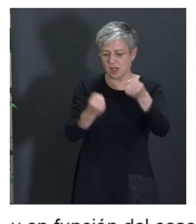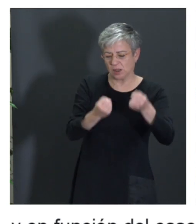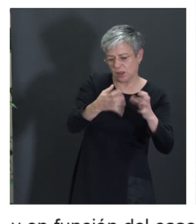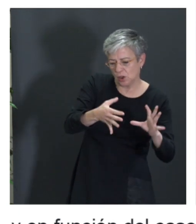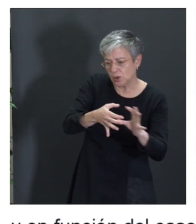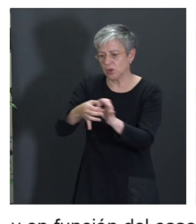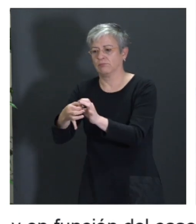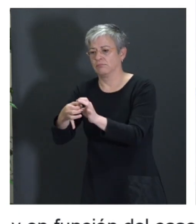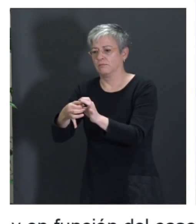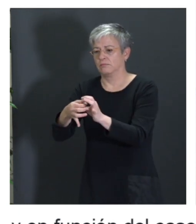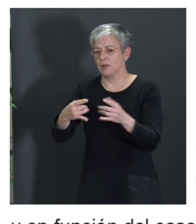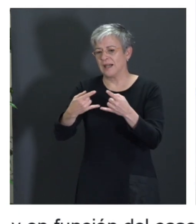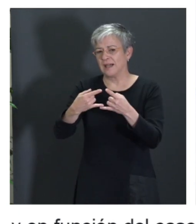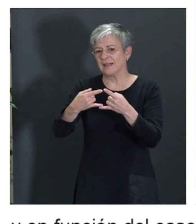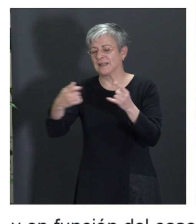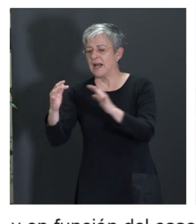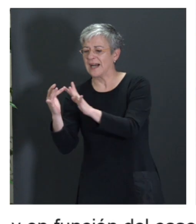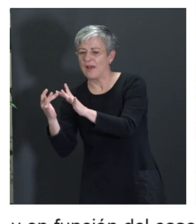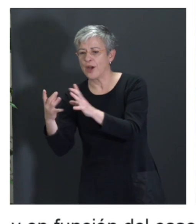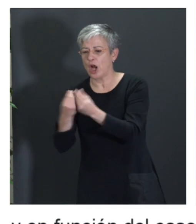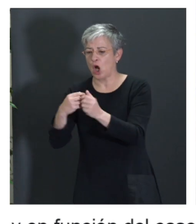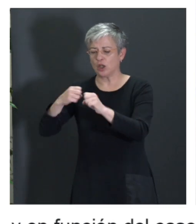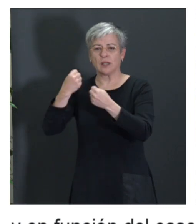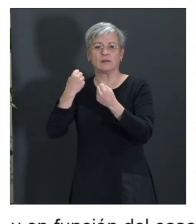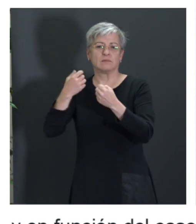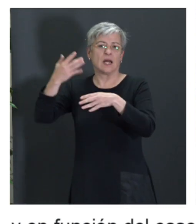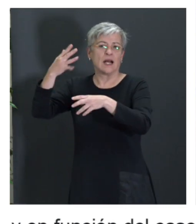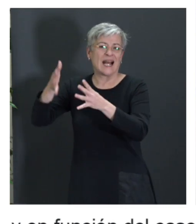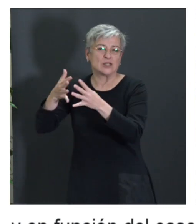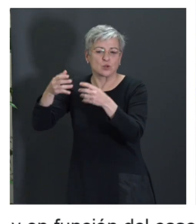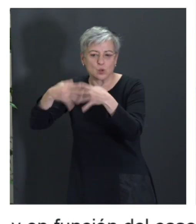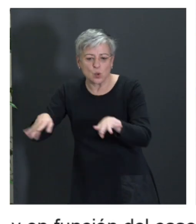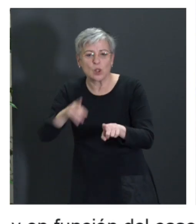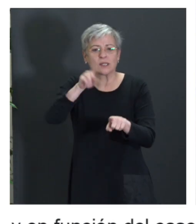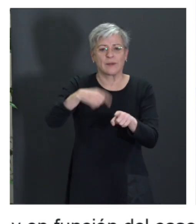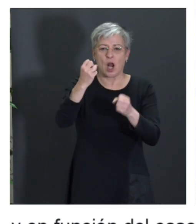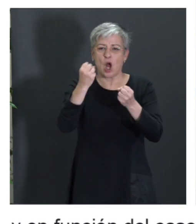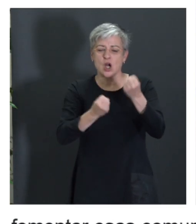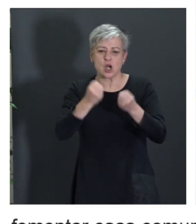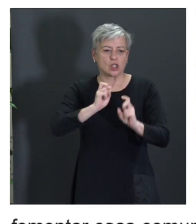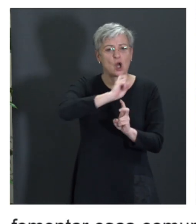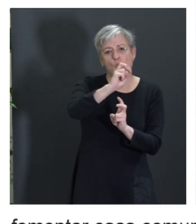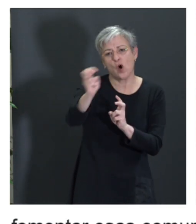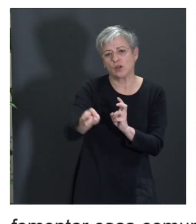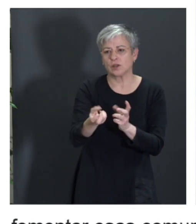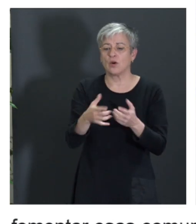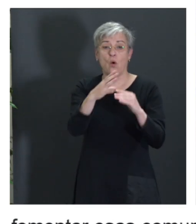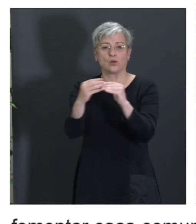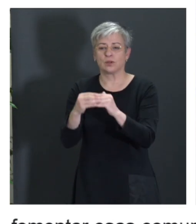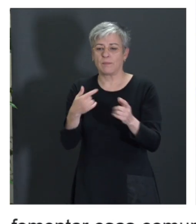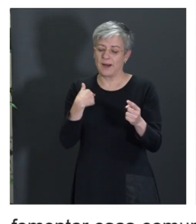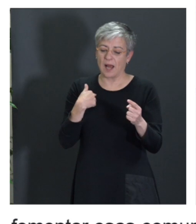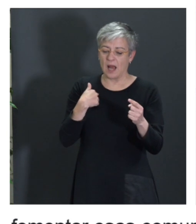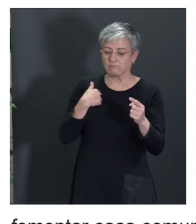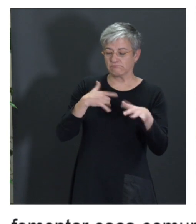infraestructuras, con los usuarios, con el resto de usuarios de la vía pública para que la movilidad sea